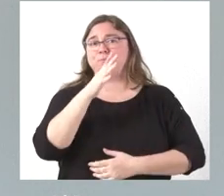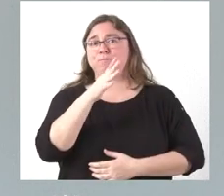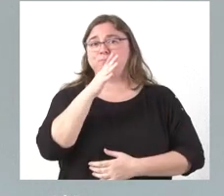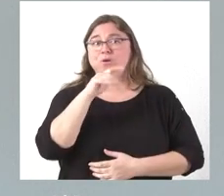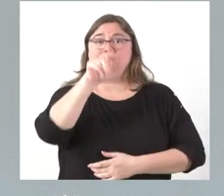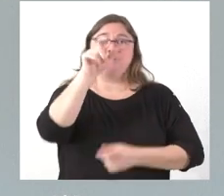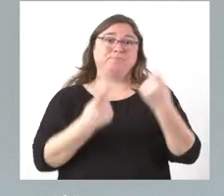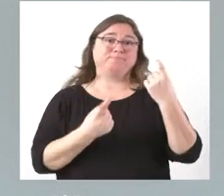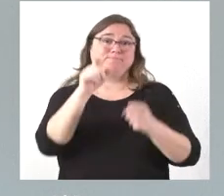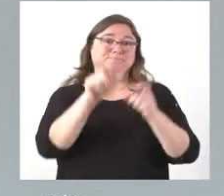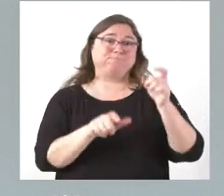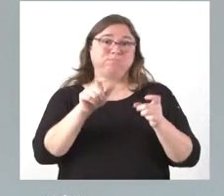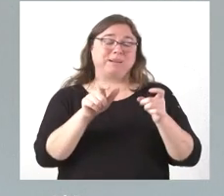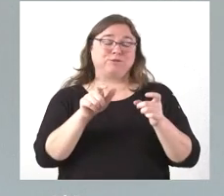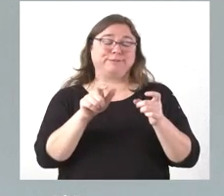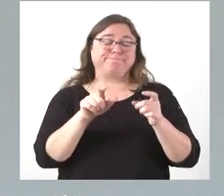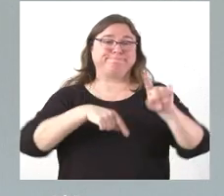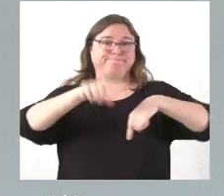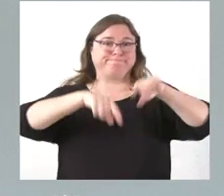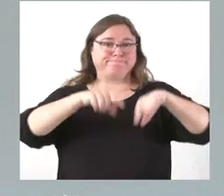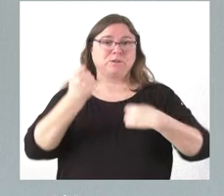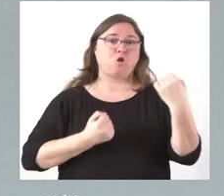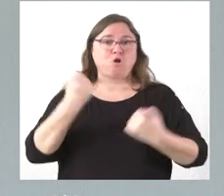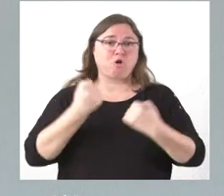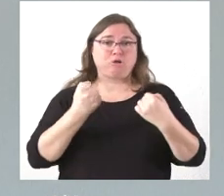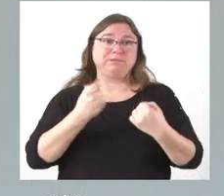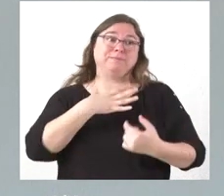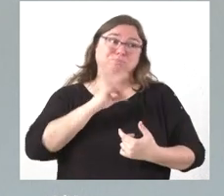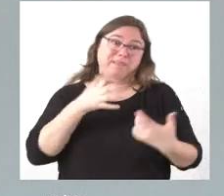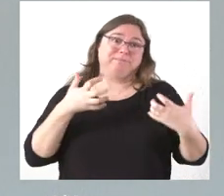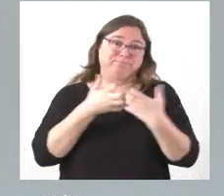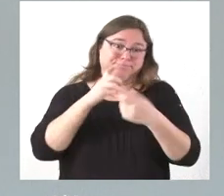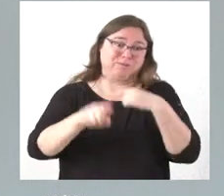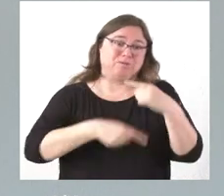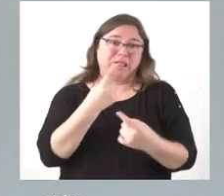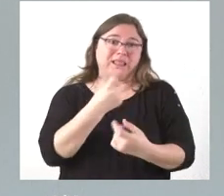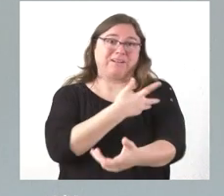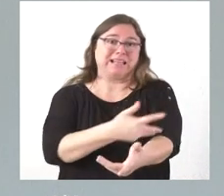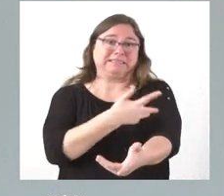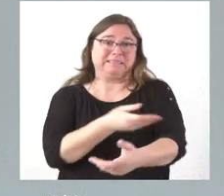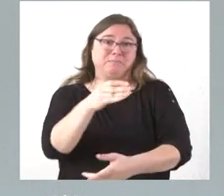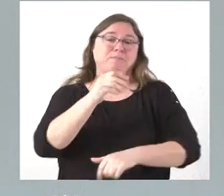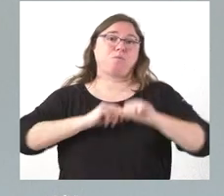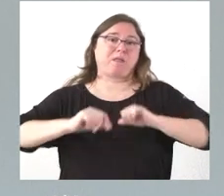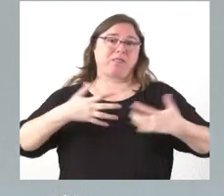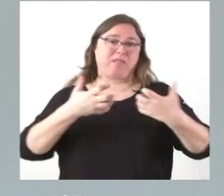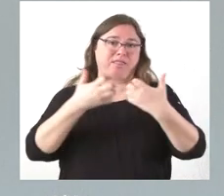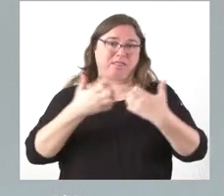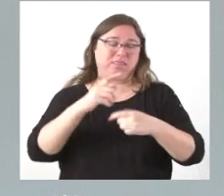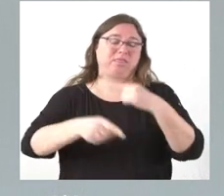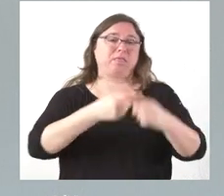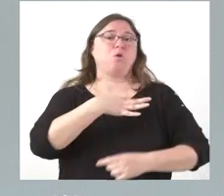movilidad del conjunto de los ciudadanos puede hacer necesario en algún momento dado alguna dosis adicional de la que es